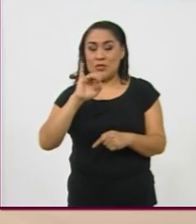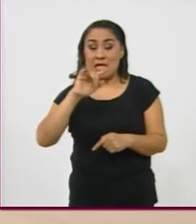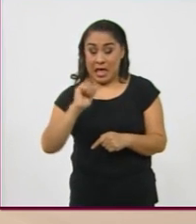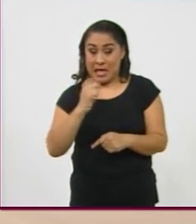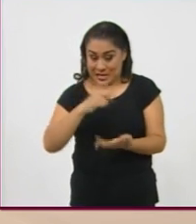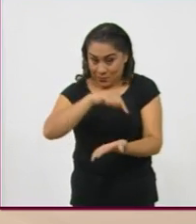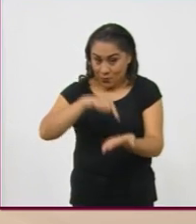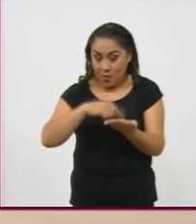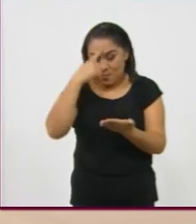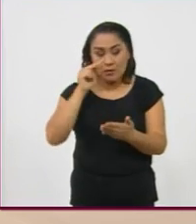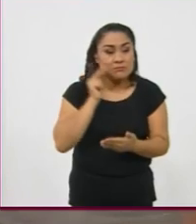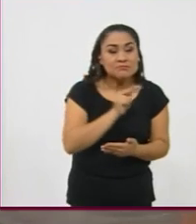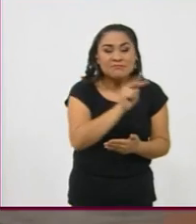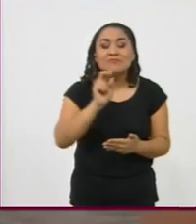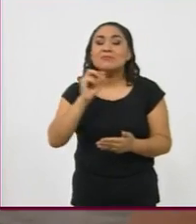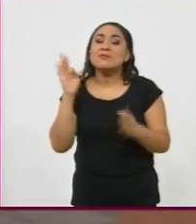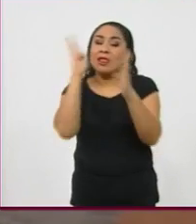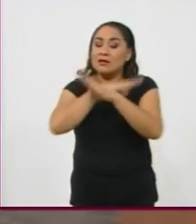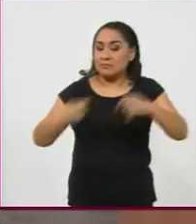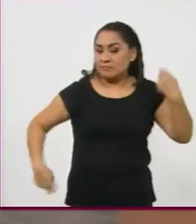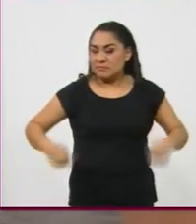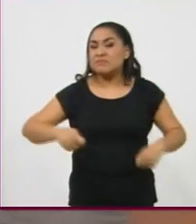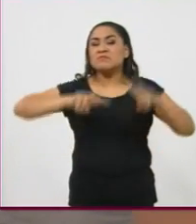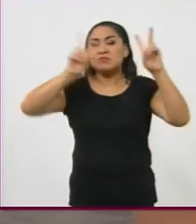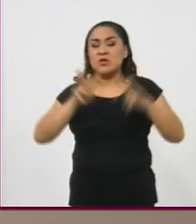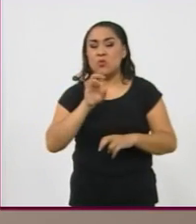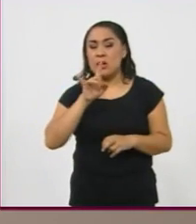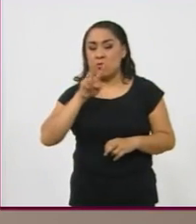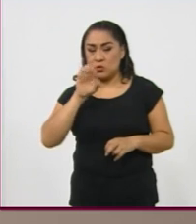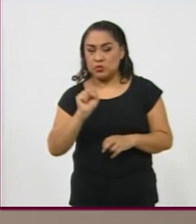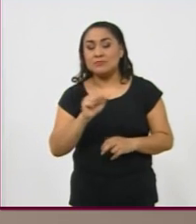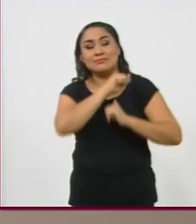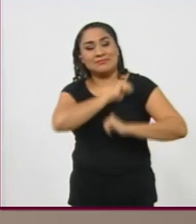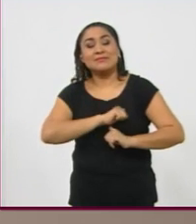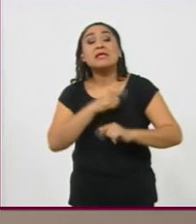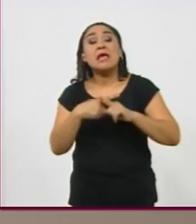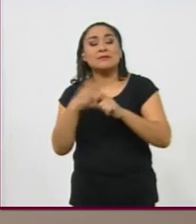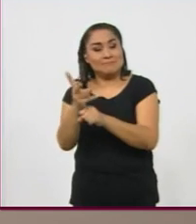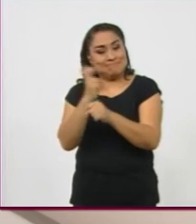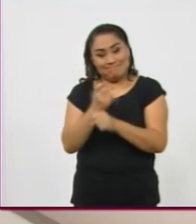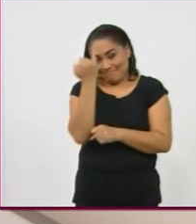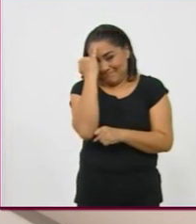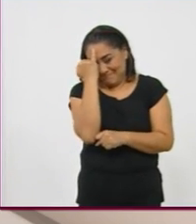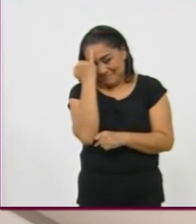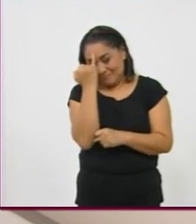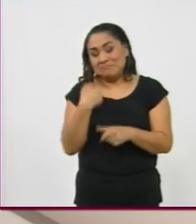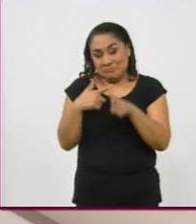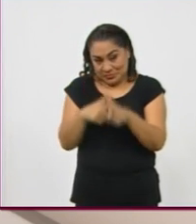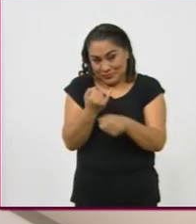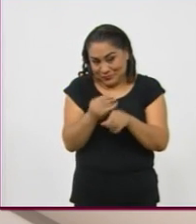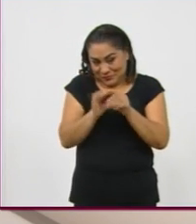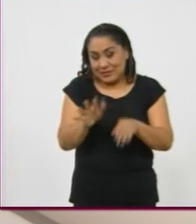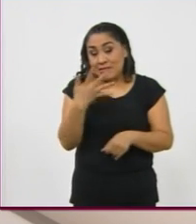presenciar un espectáculo dancístico y cuyo tema es Bollywood, a cargo del invitado de honor, la India. Seguiremos informando desde